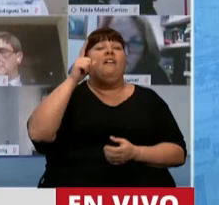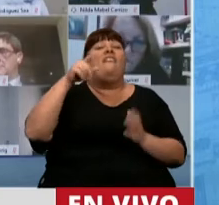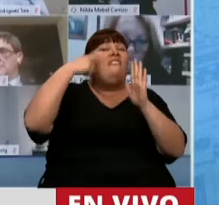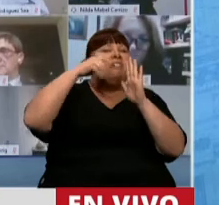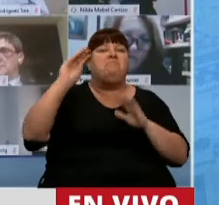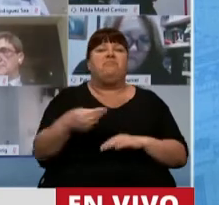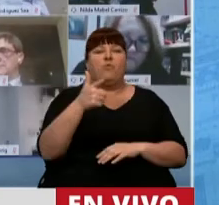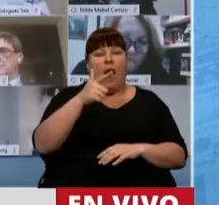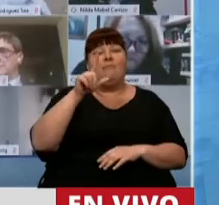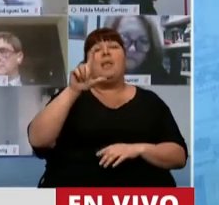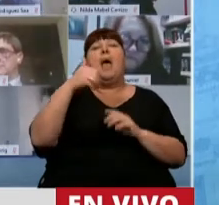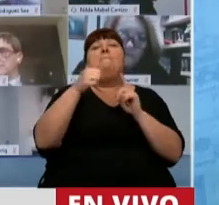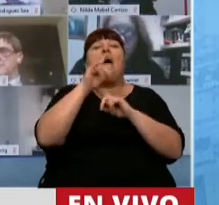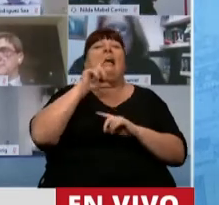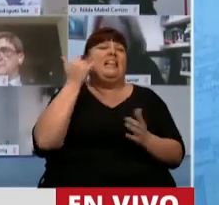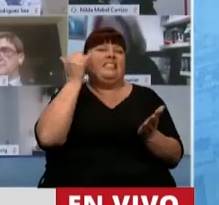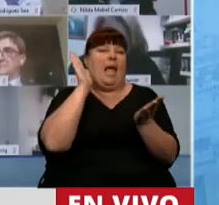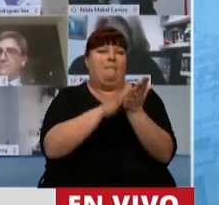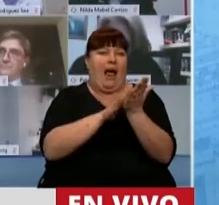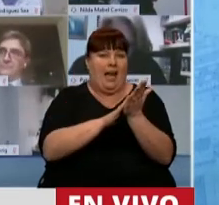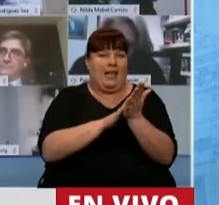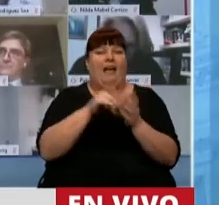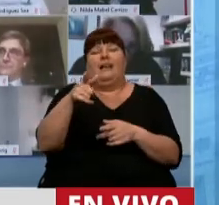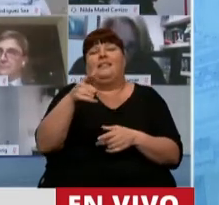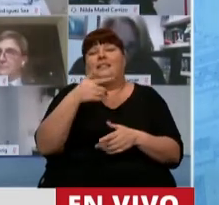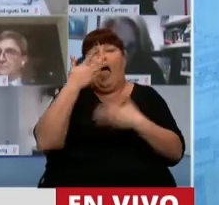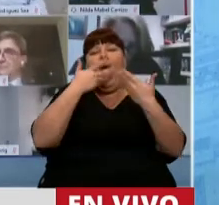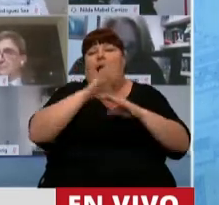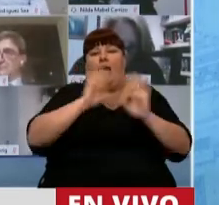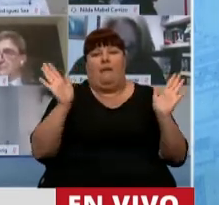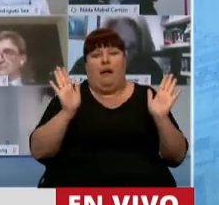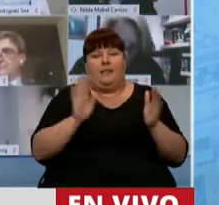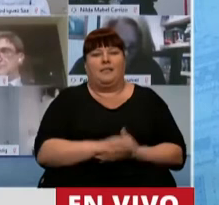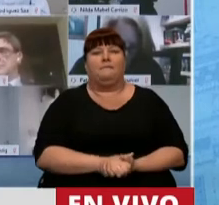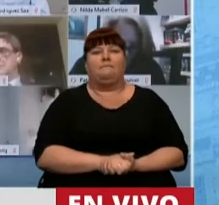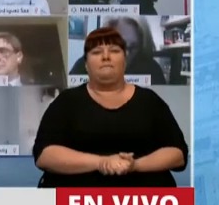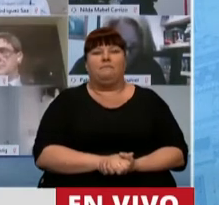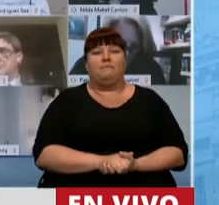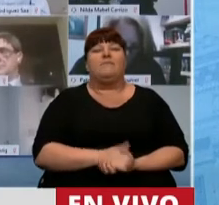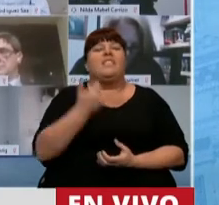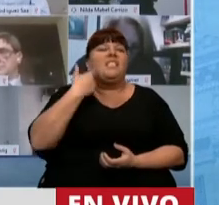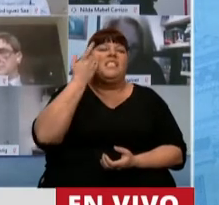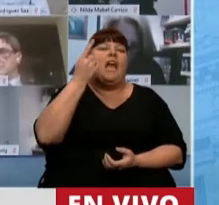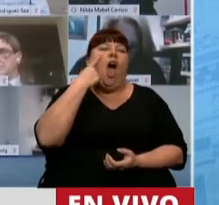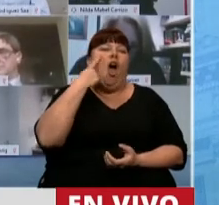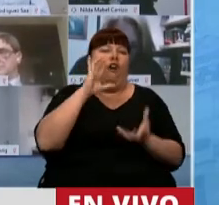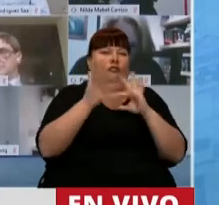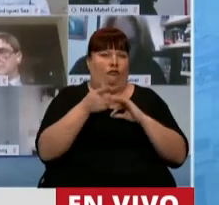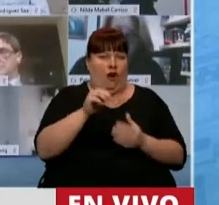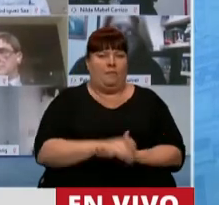filmación, así que la maqueta ya la tienen escrita, es de manual, señor Presidente, es de manual, ya lo conocemos.